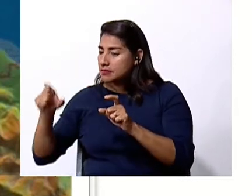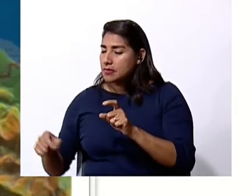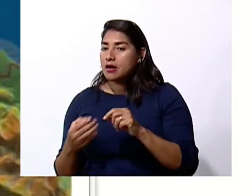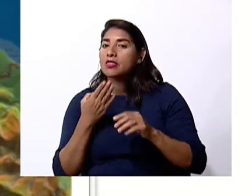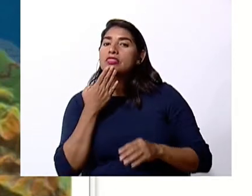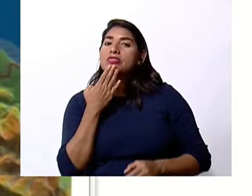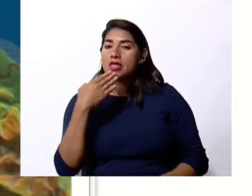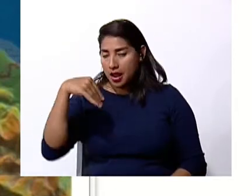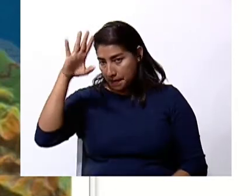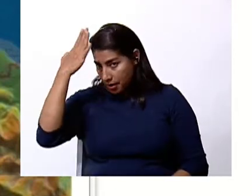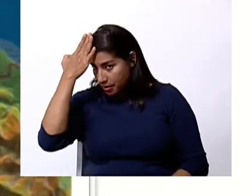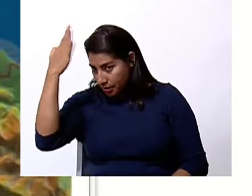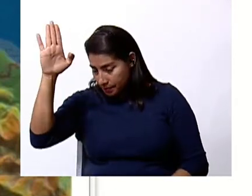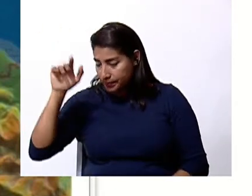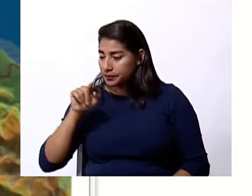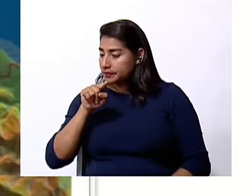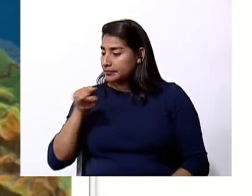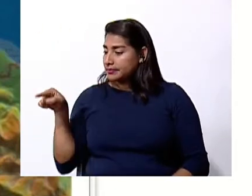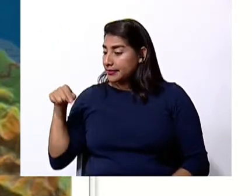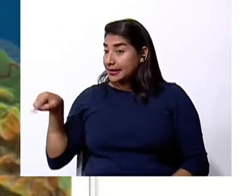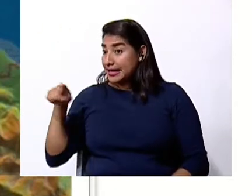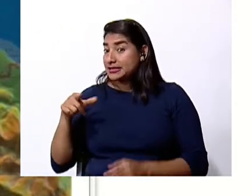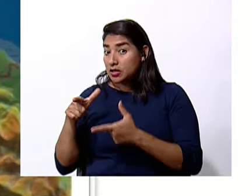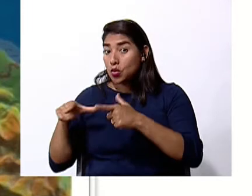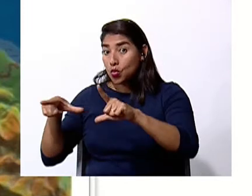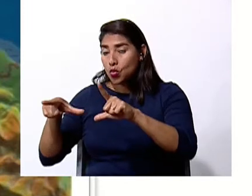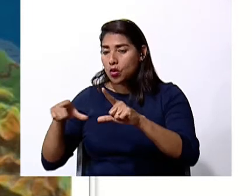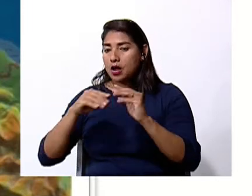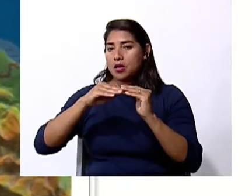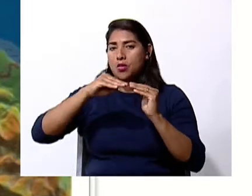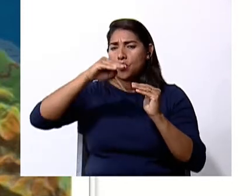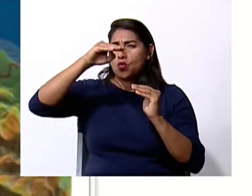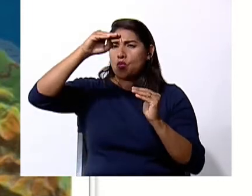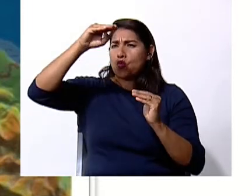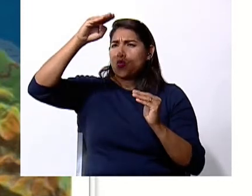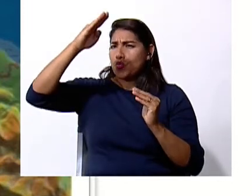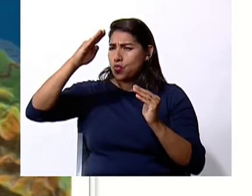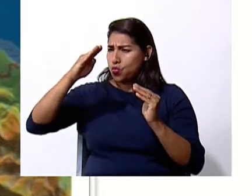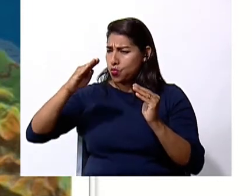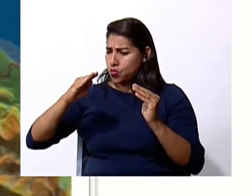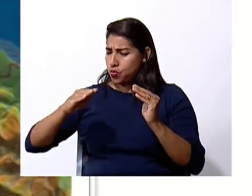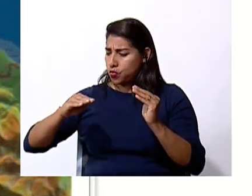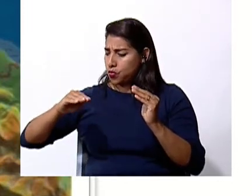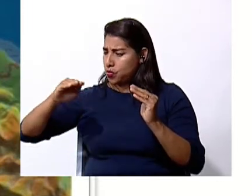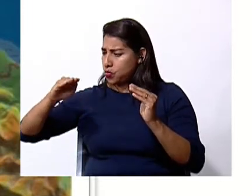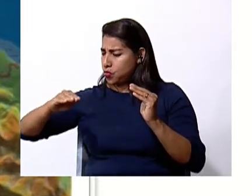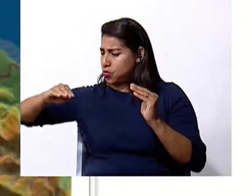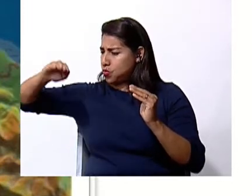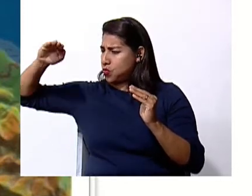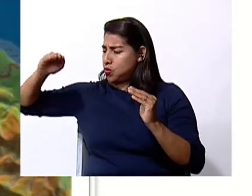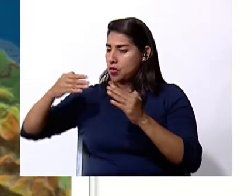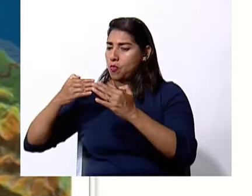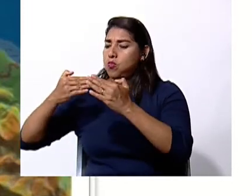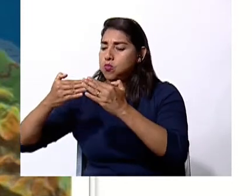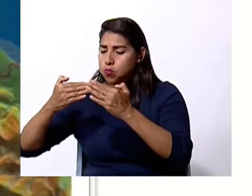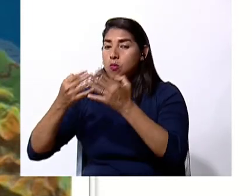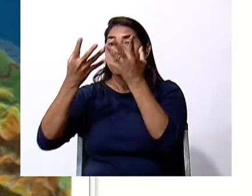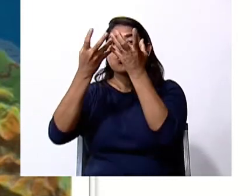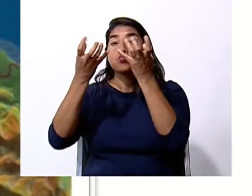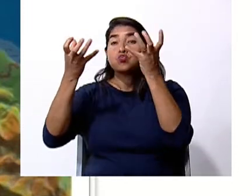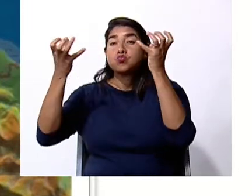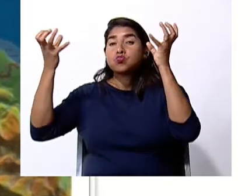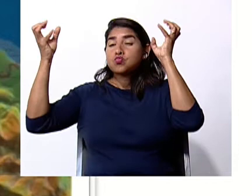de Talamanca esta cordillera pues tiene elevaciones bastante altas que son las que no permiten que algunas